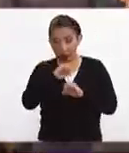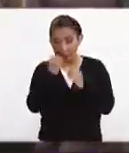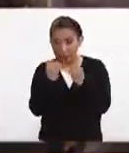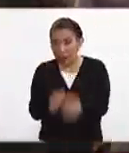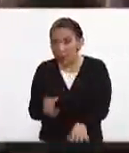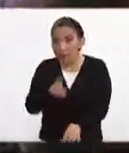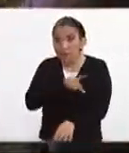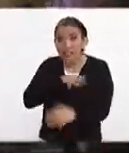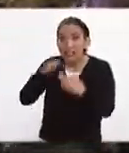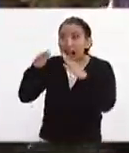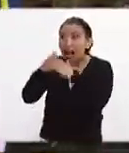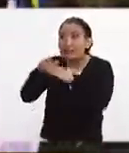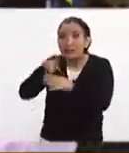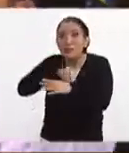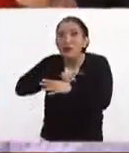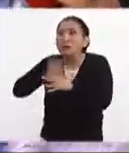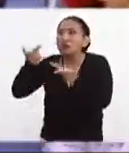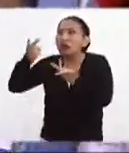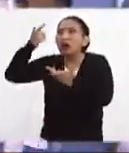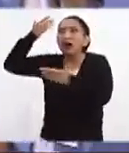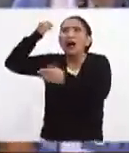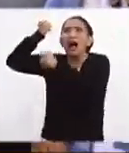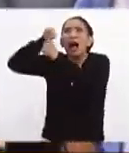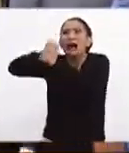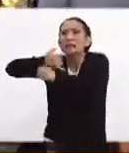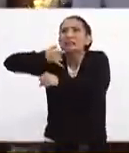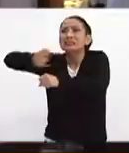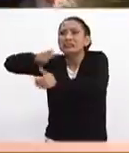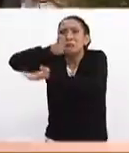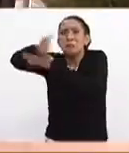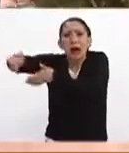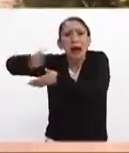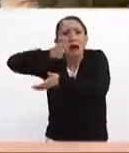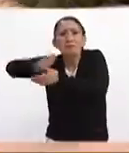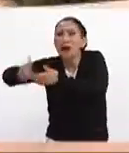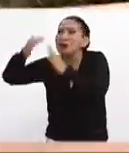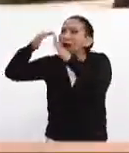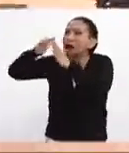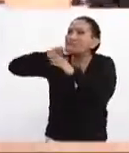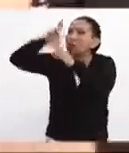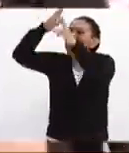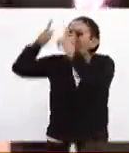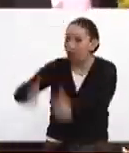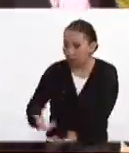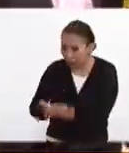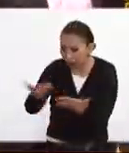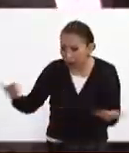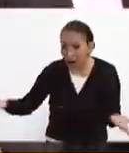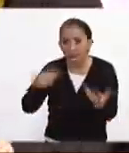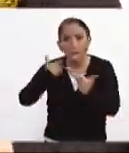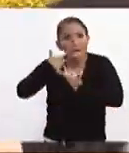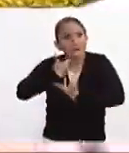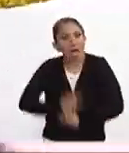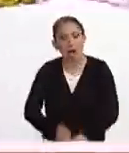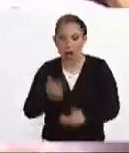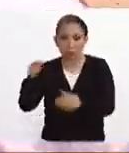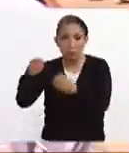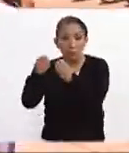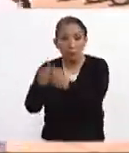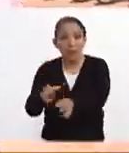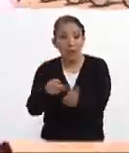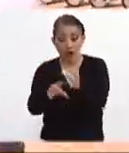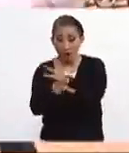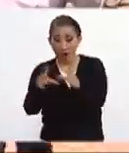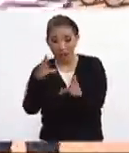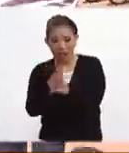el patrimonio no algo por lo que hemos venido luchando tantos años para tener una cierta seguridad porque no es solamente el perder